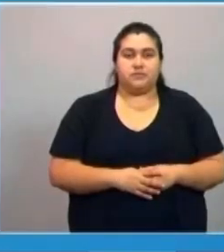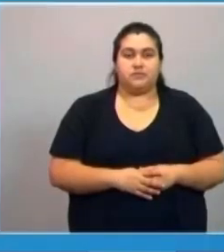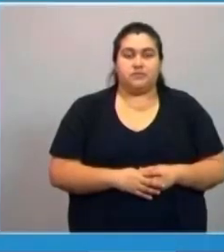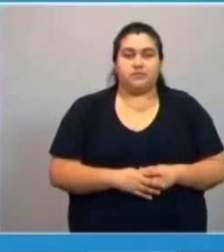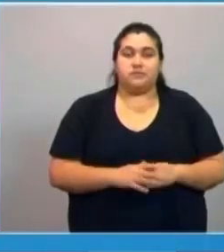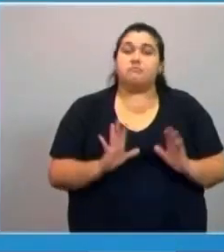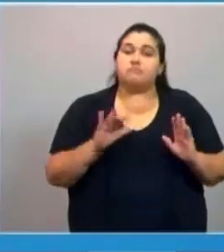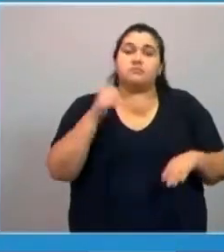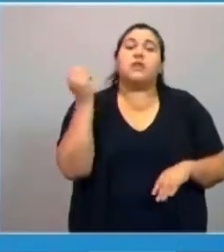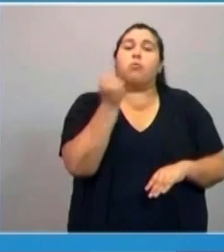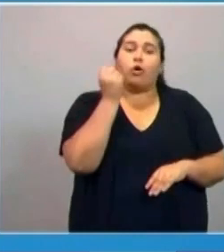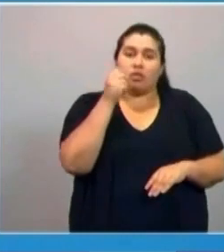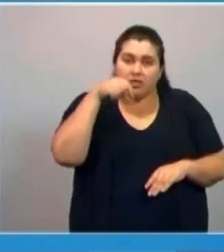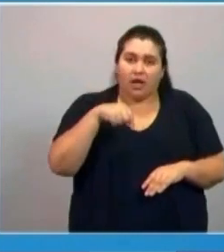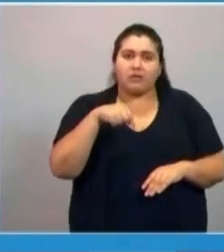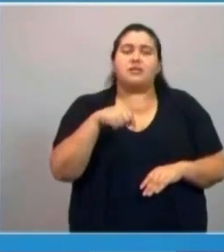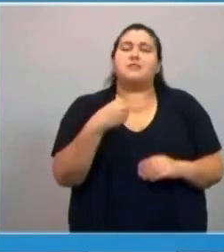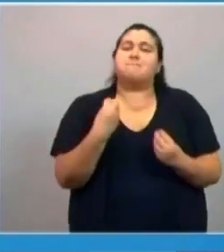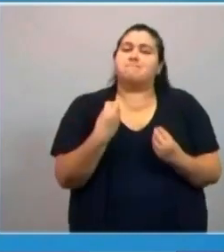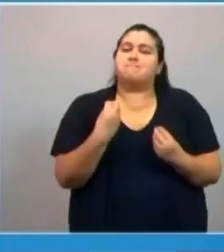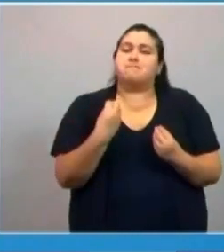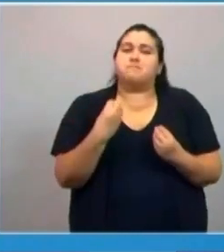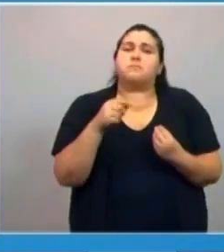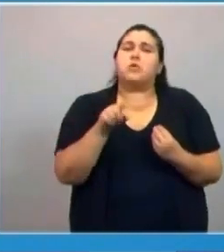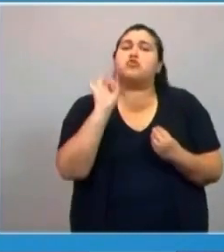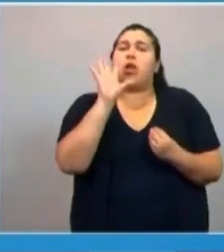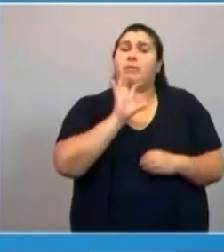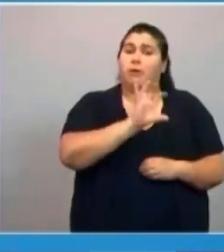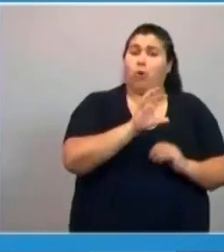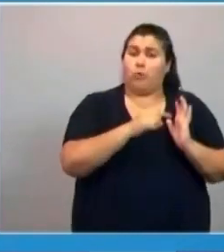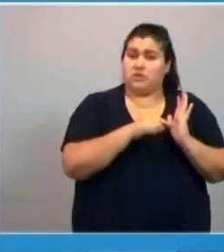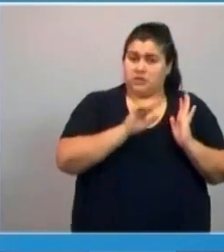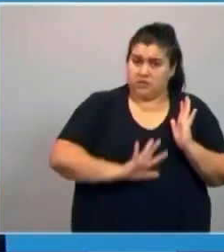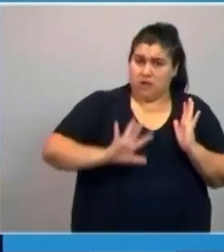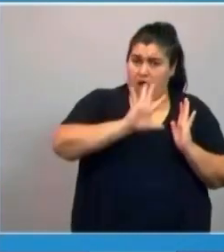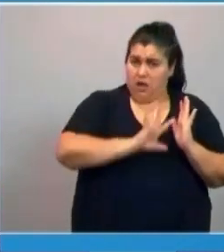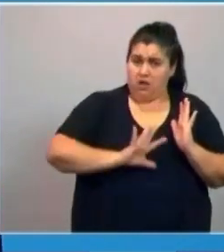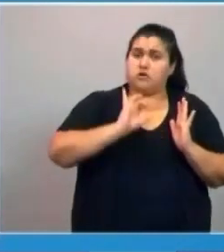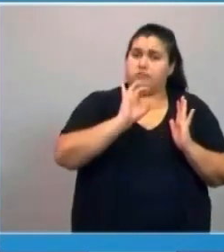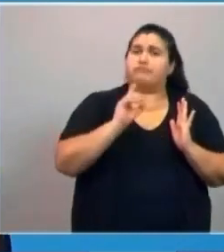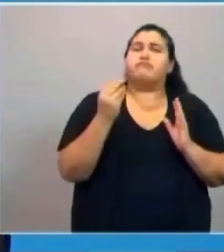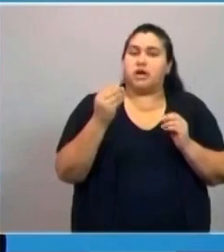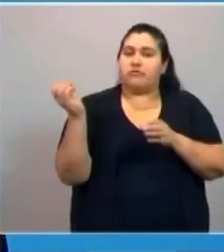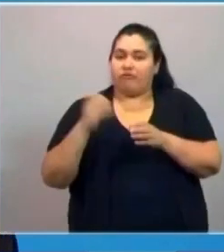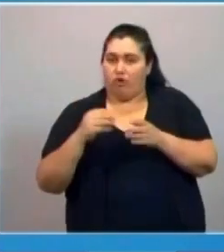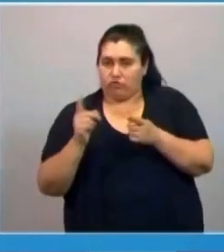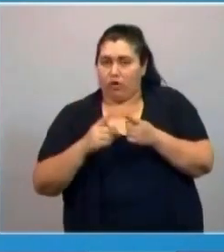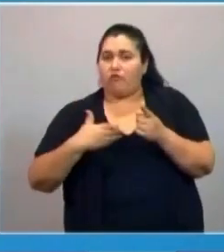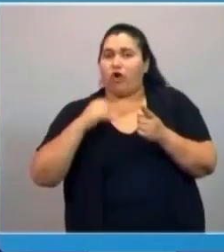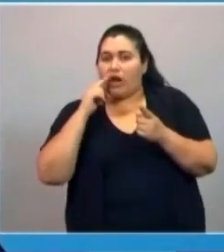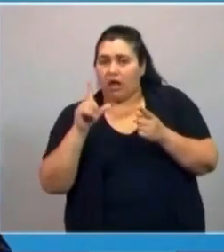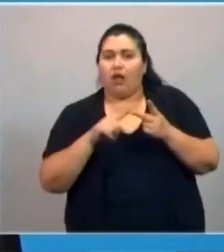Esto es importante porque no afecta solo a la provincia, lo dije recién. FONID, Fondo del